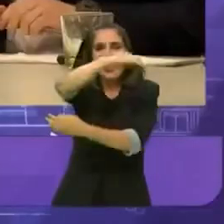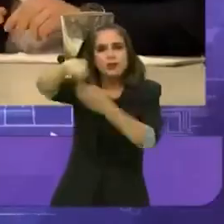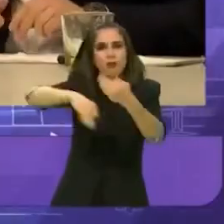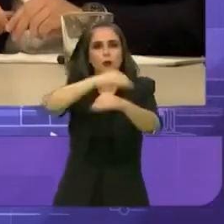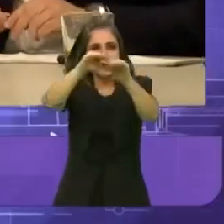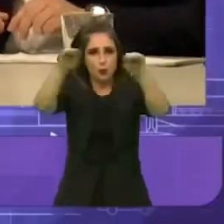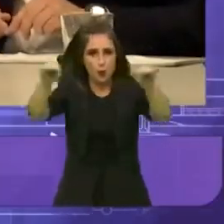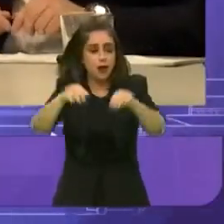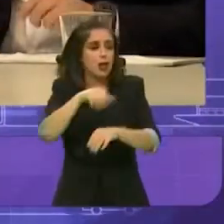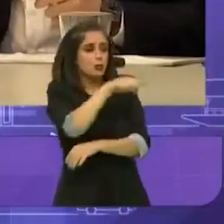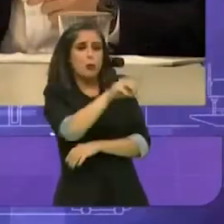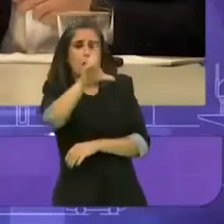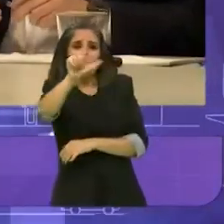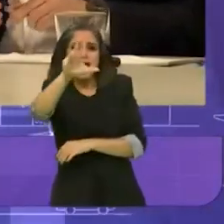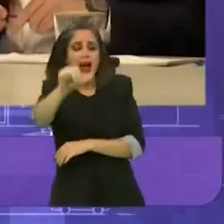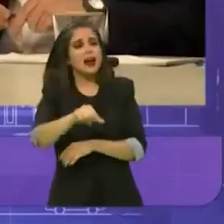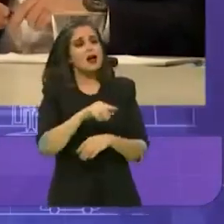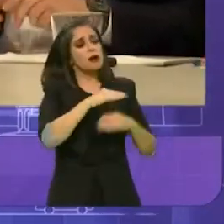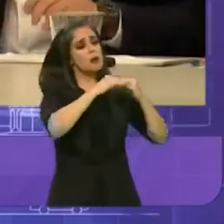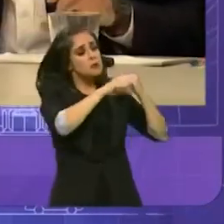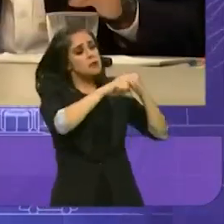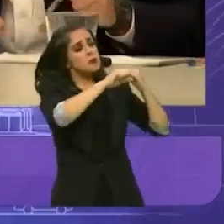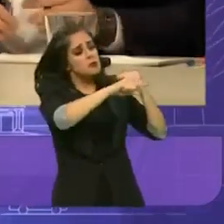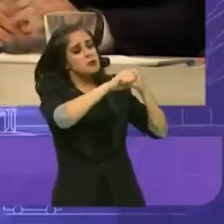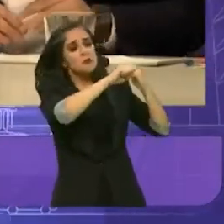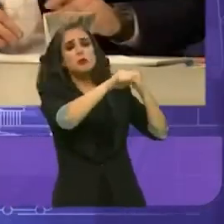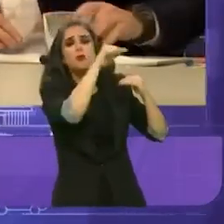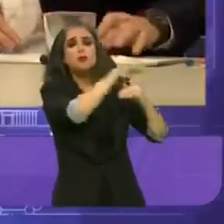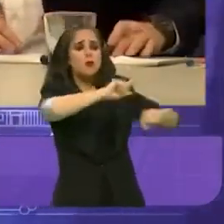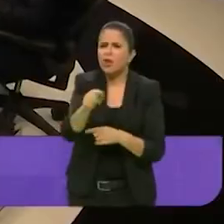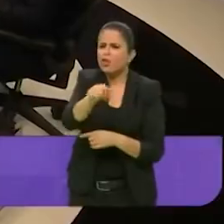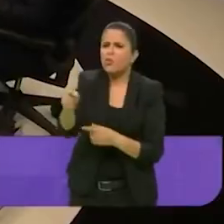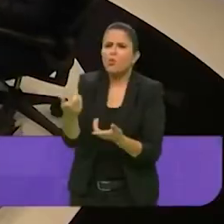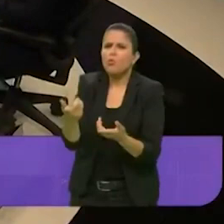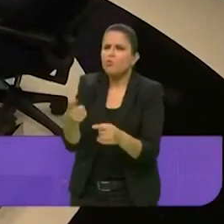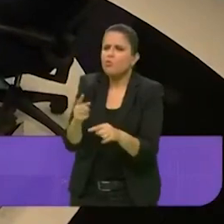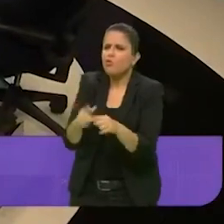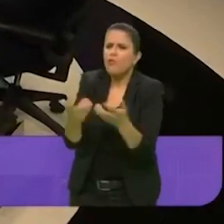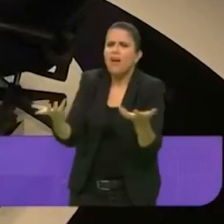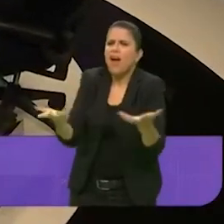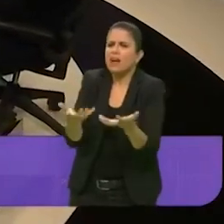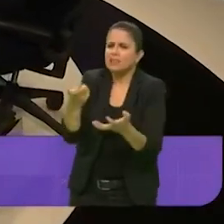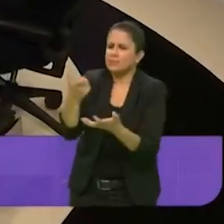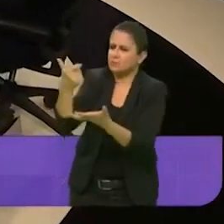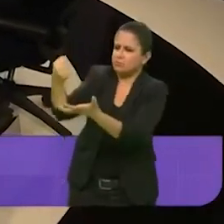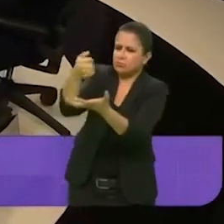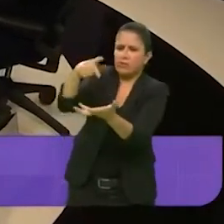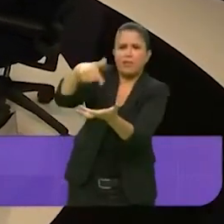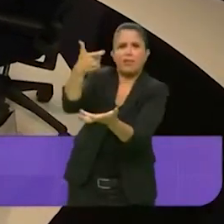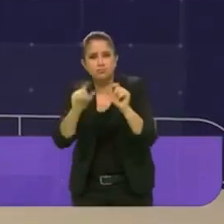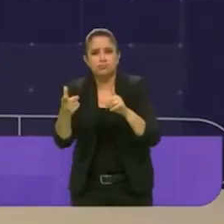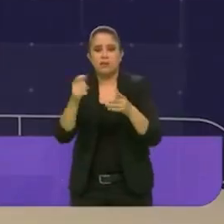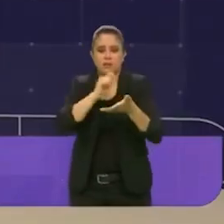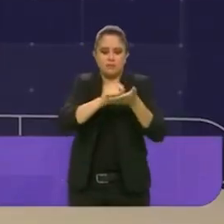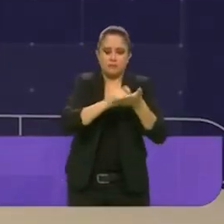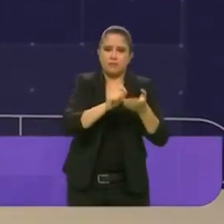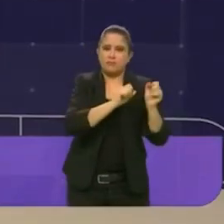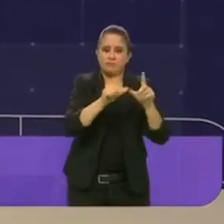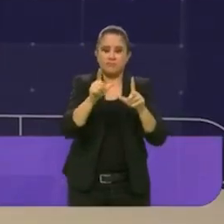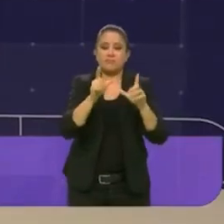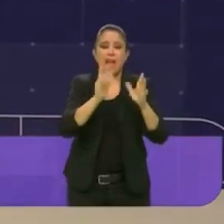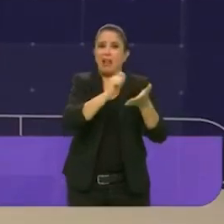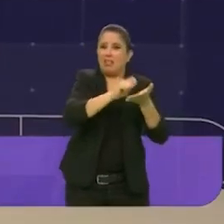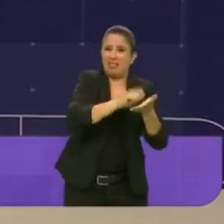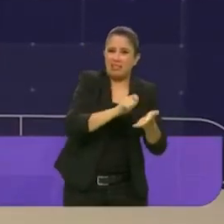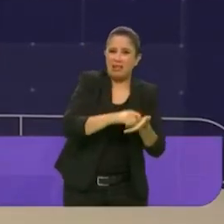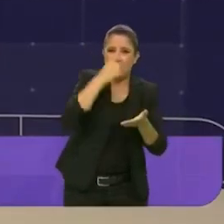y Salomón Chortoritsky sugirió el nacimiento de un sistema de cuidados y luego la propuesta polémica. Muerte